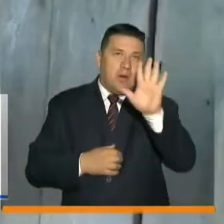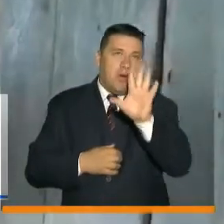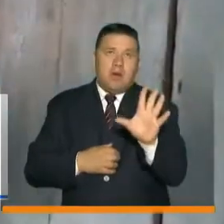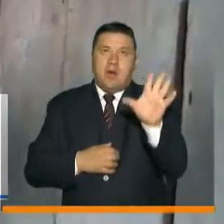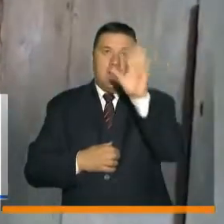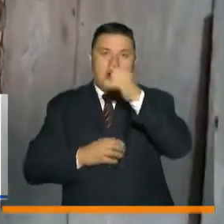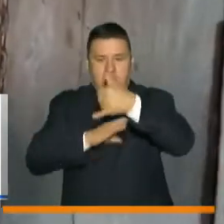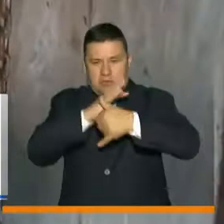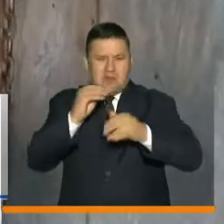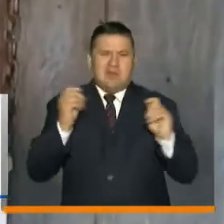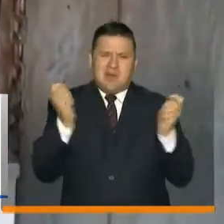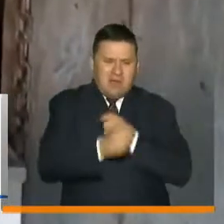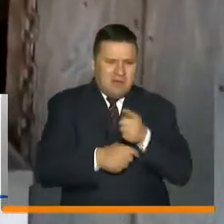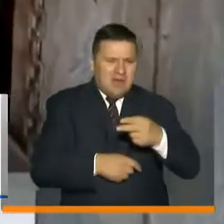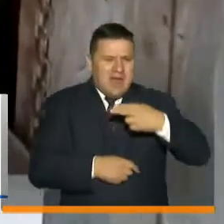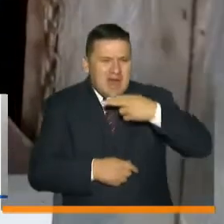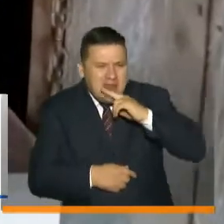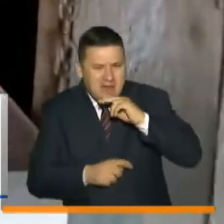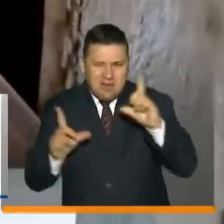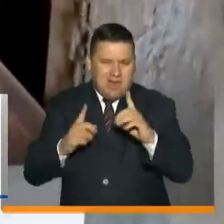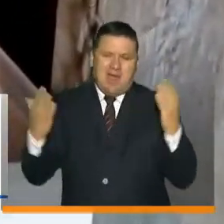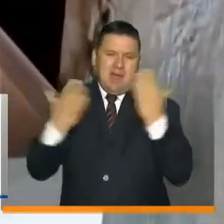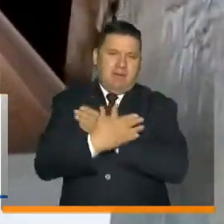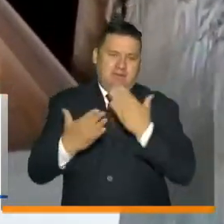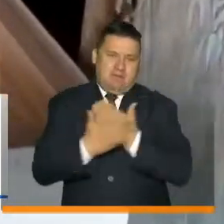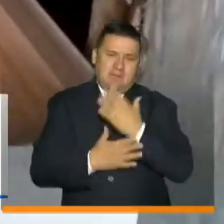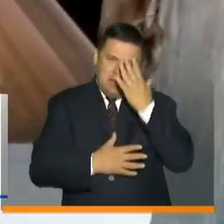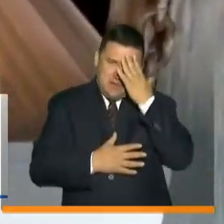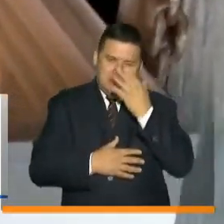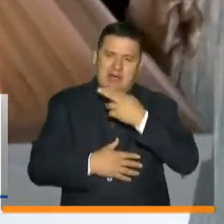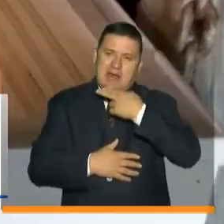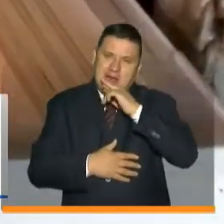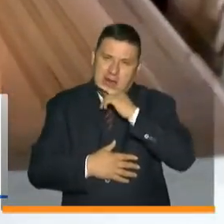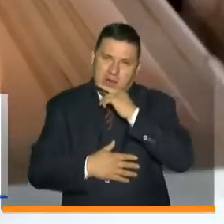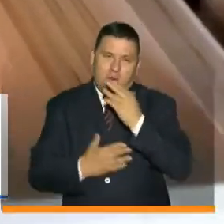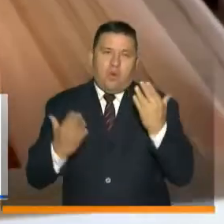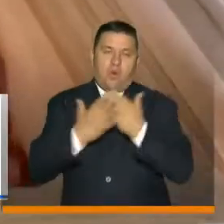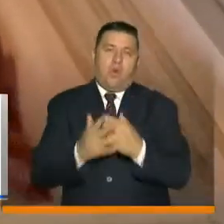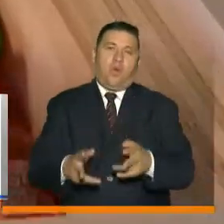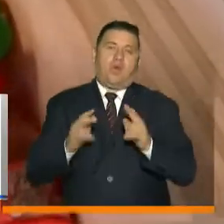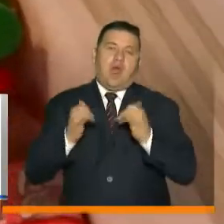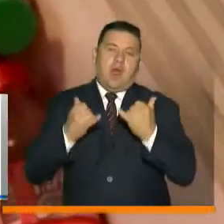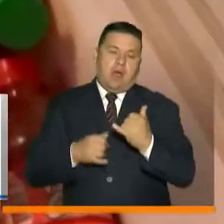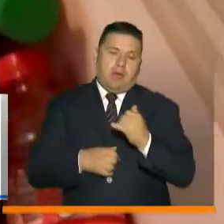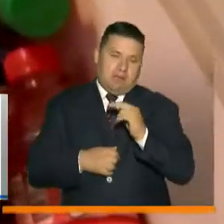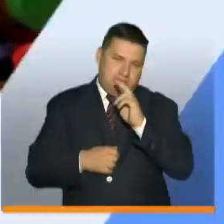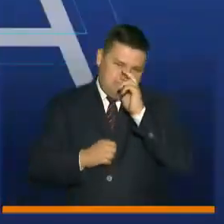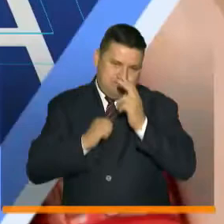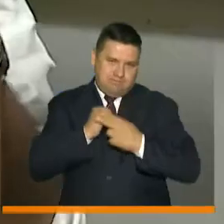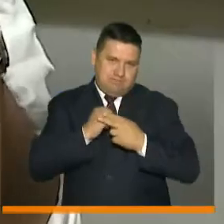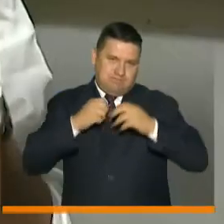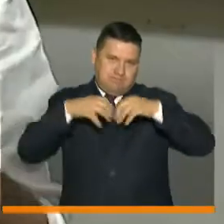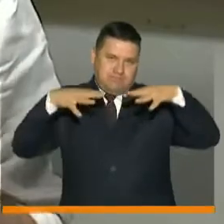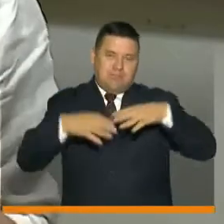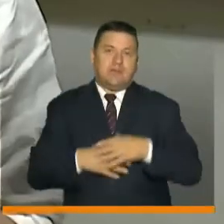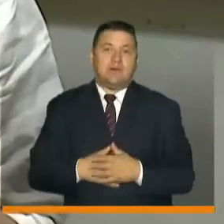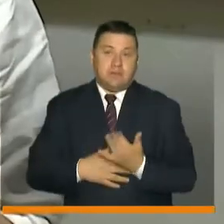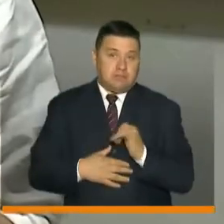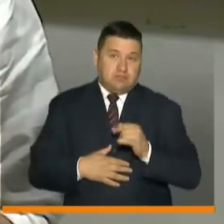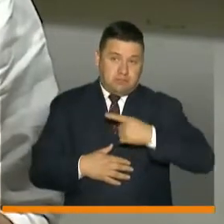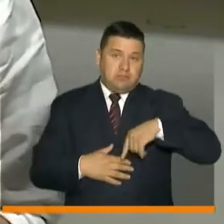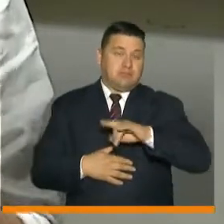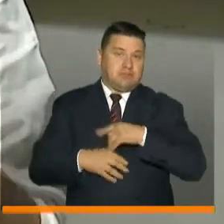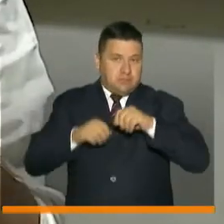cambiar electrodomésticos de alto consumo como la nevera por uno nuevo que ahorre energía. Estamos